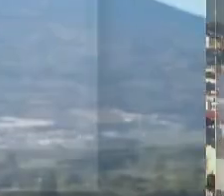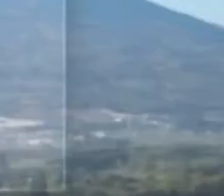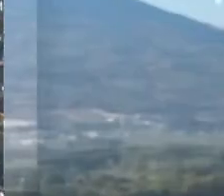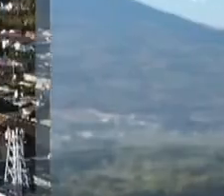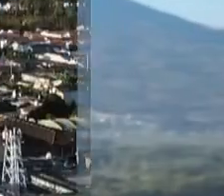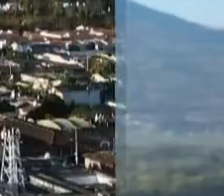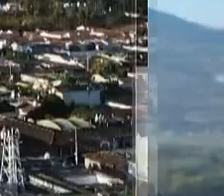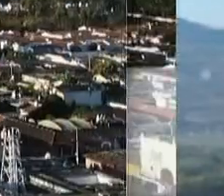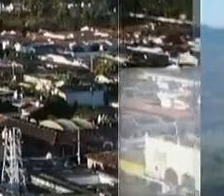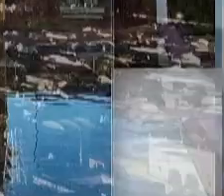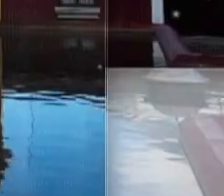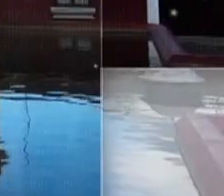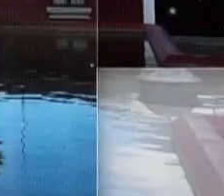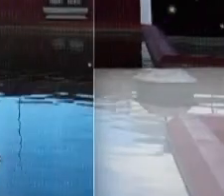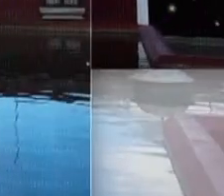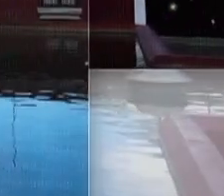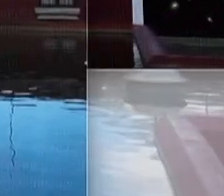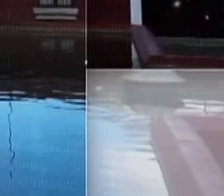Gracias por